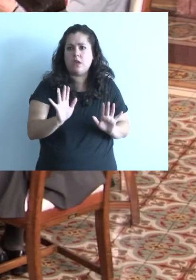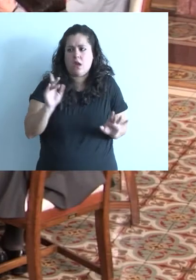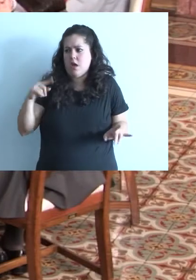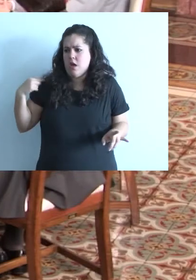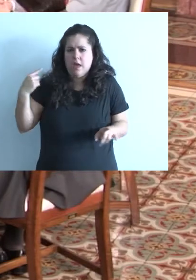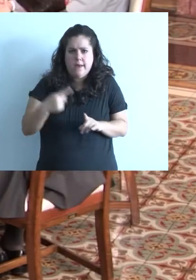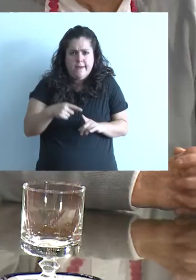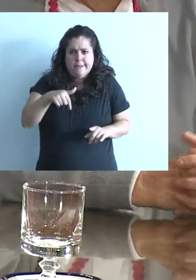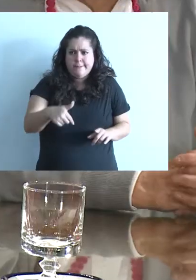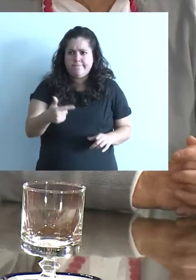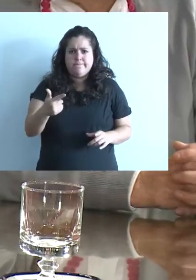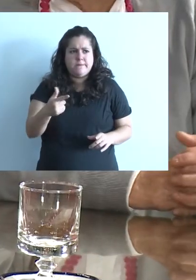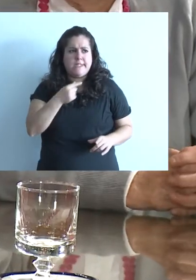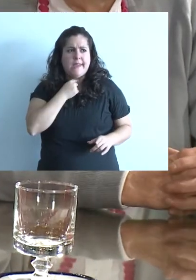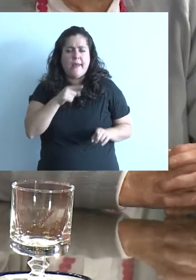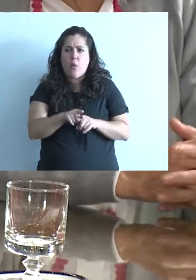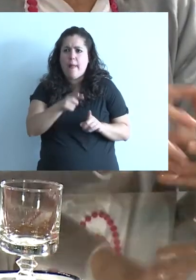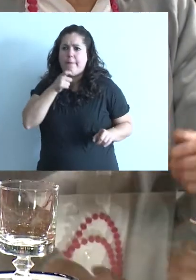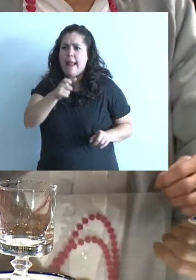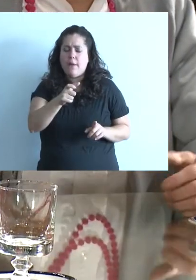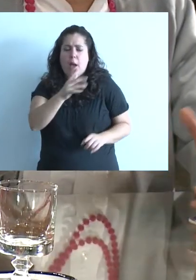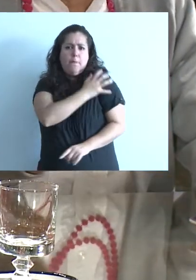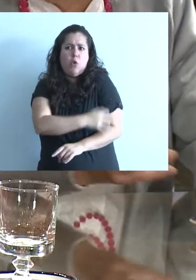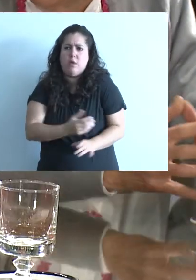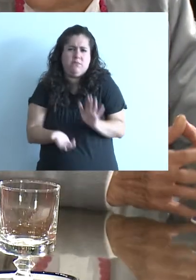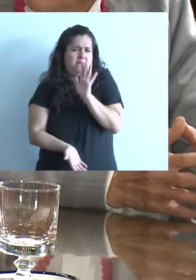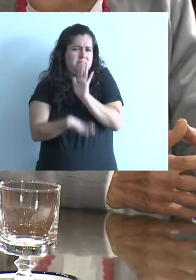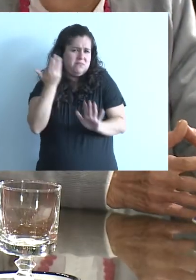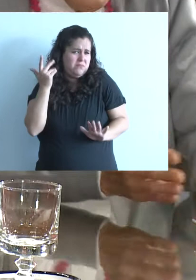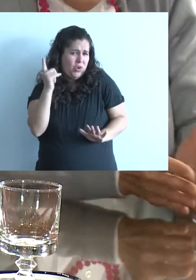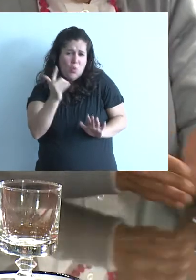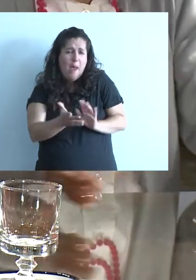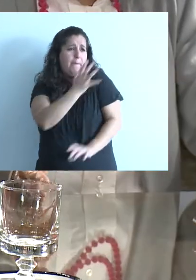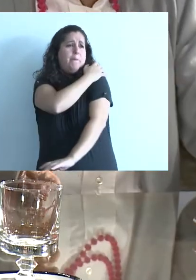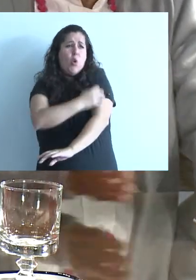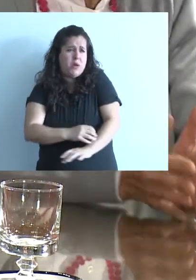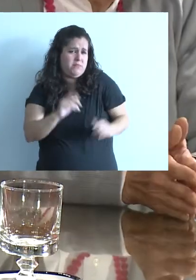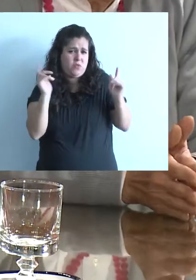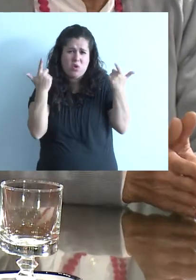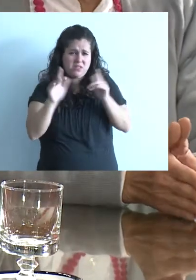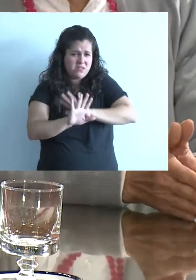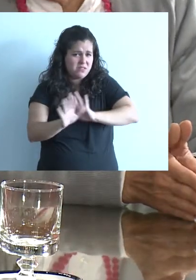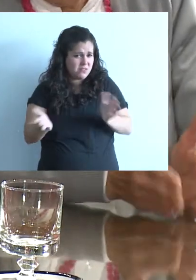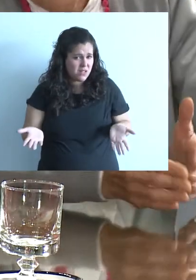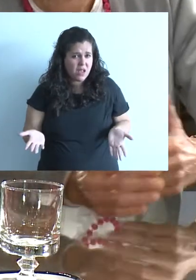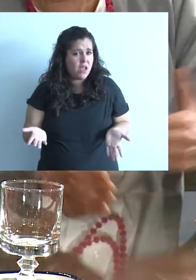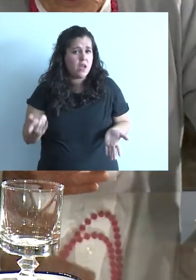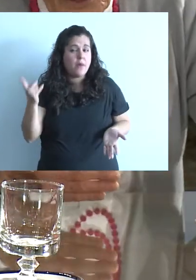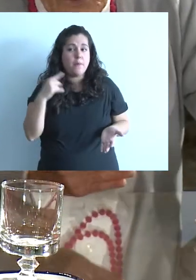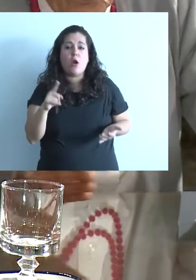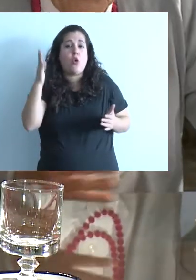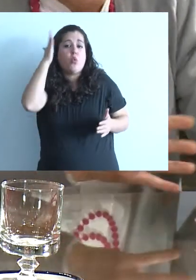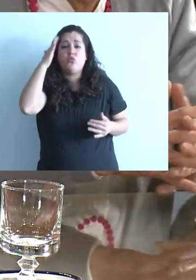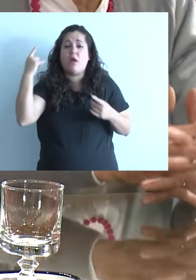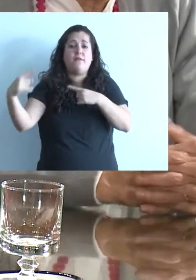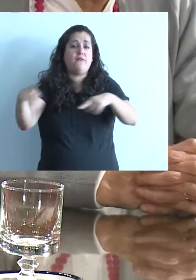partiéramos de eliminar la palabra pobre de nuestros idiomas. Pero además, en muchos aspectos, y estos son